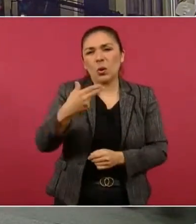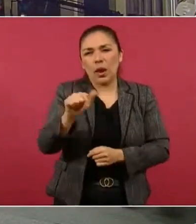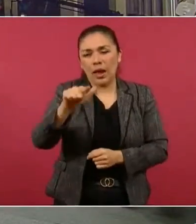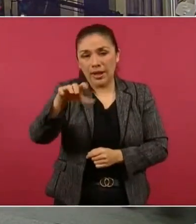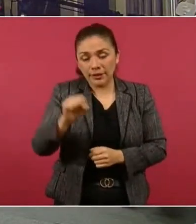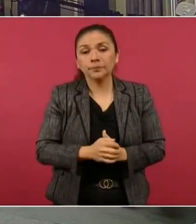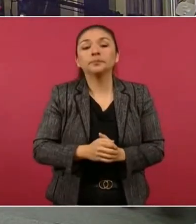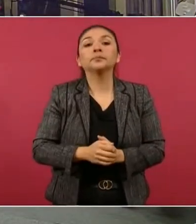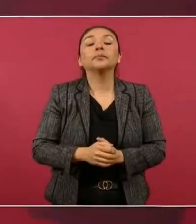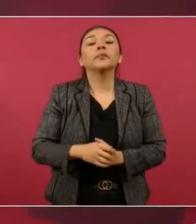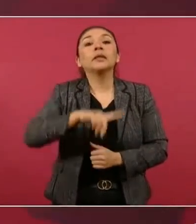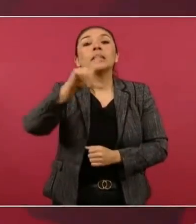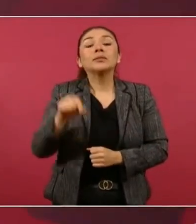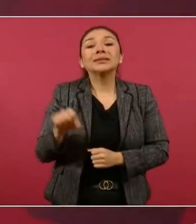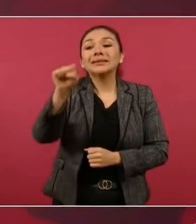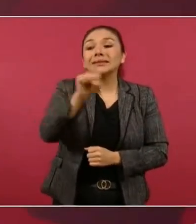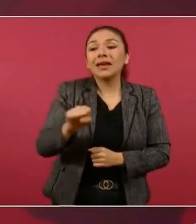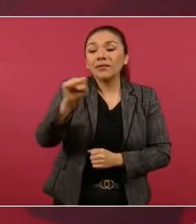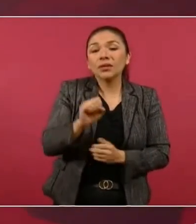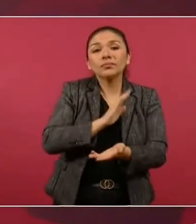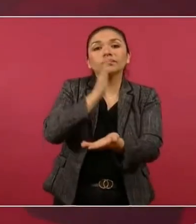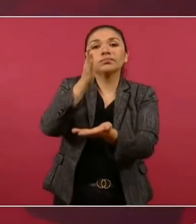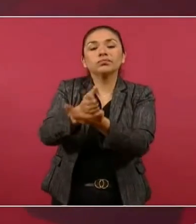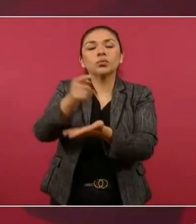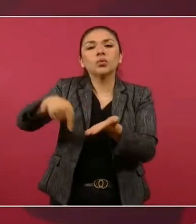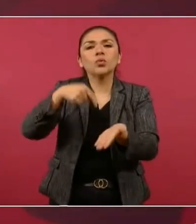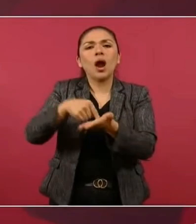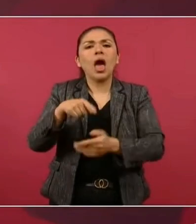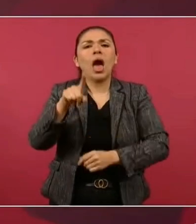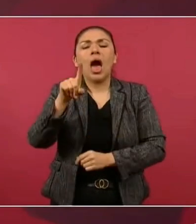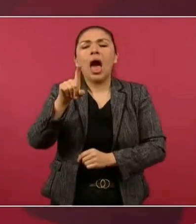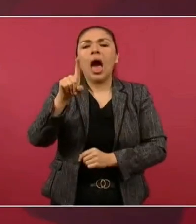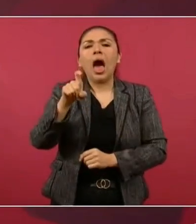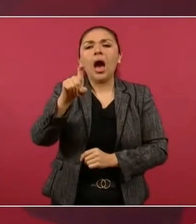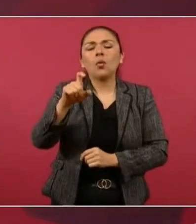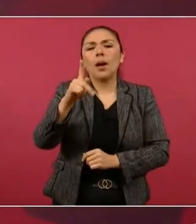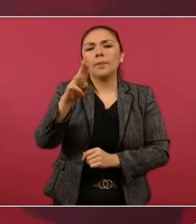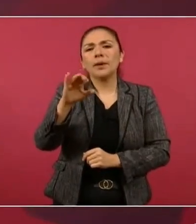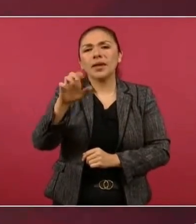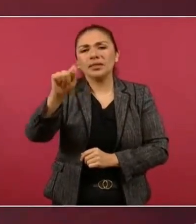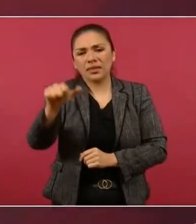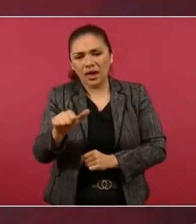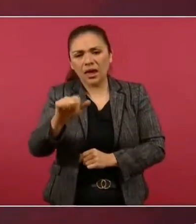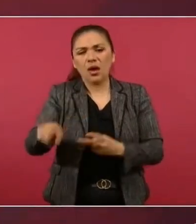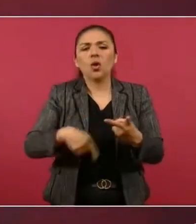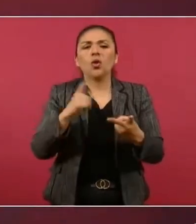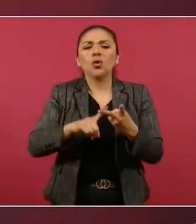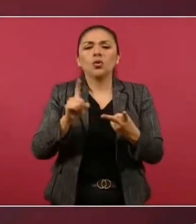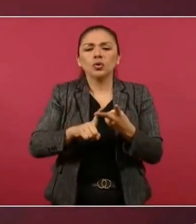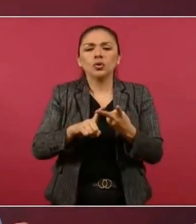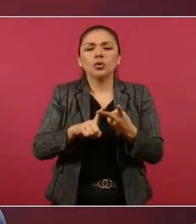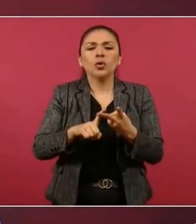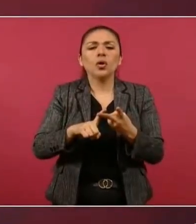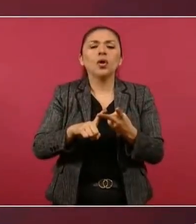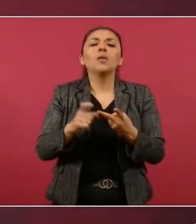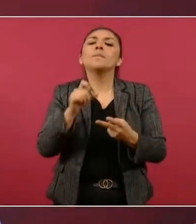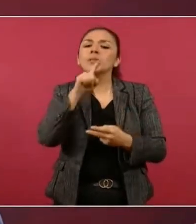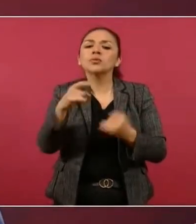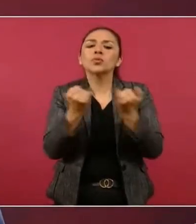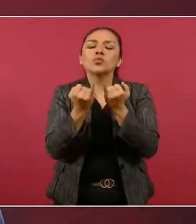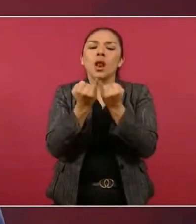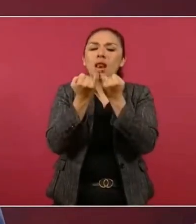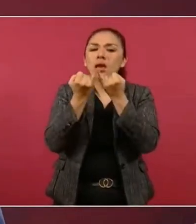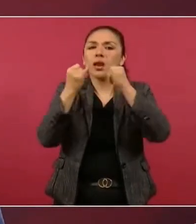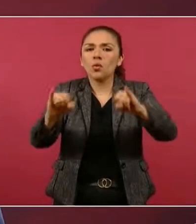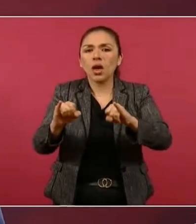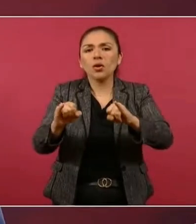El sábado vamos a Agua Prieta y a Bavispe. Vamos a inaugurar un camino, ayer hablaba yo de eso,